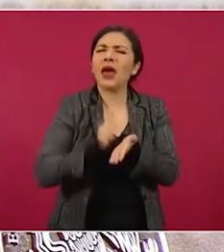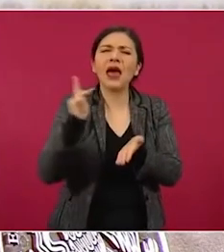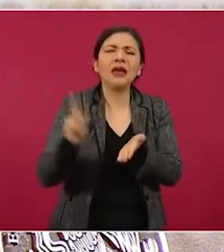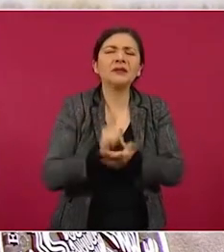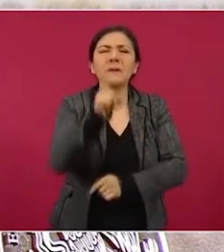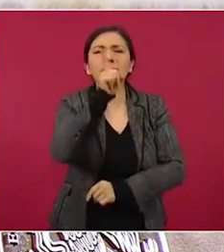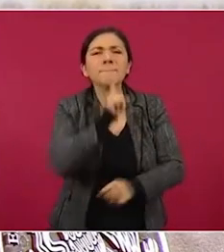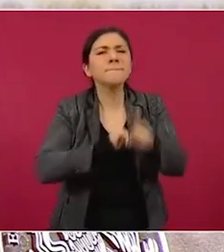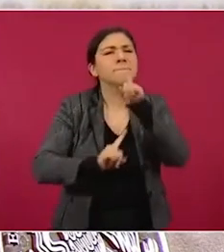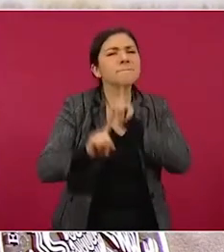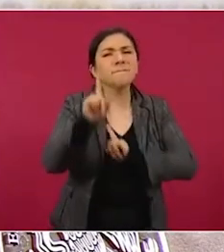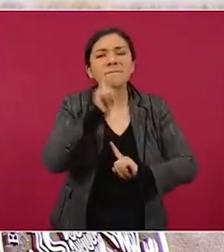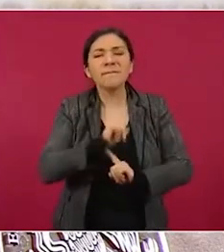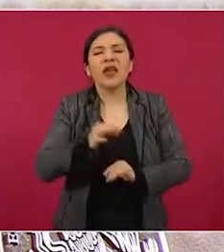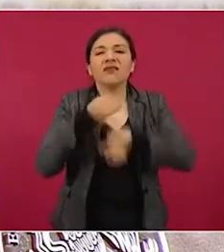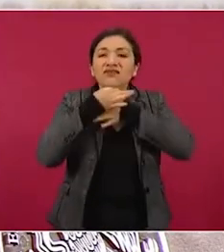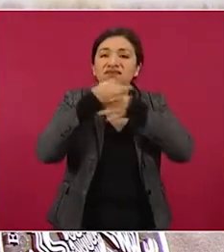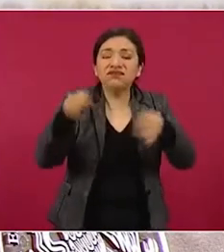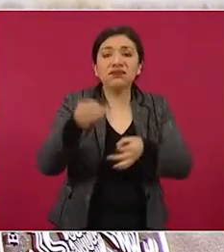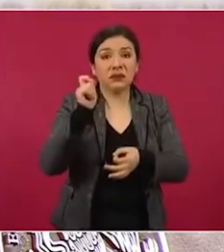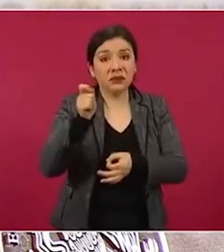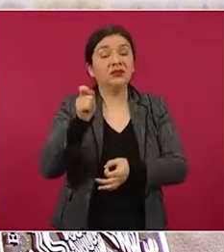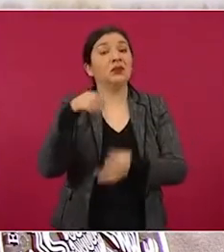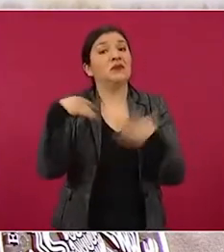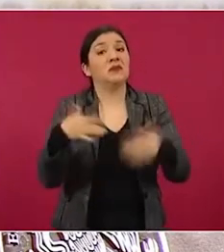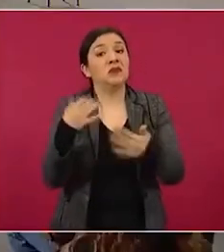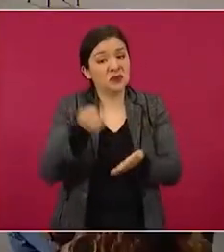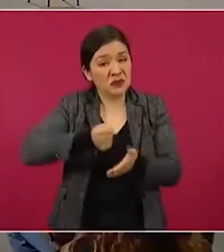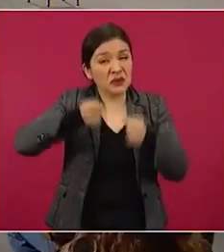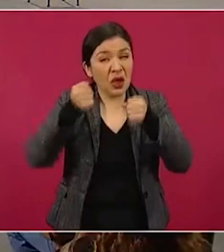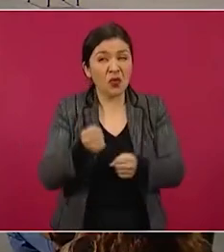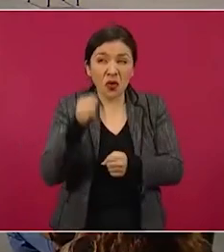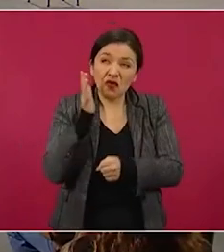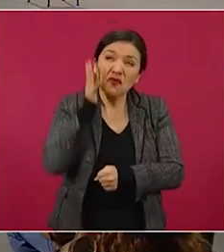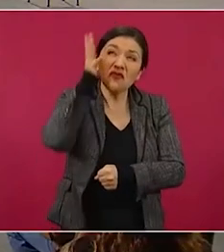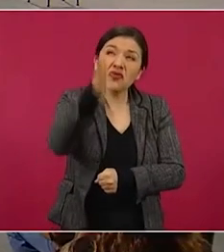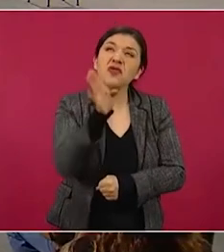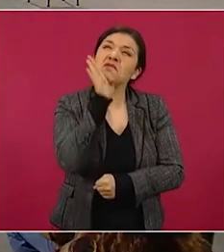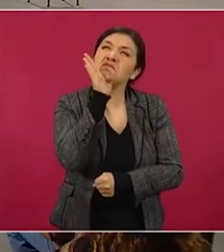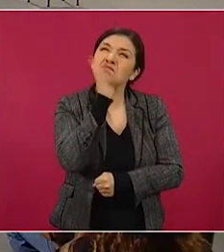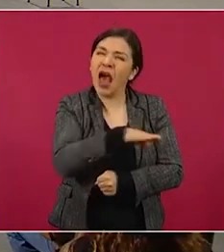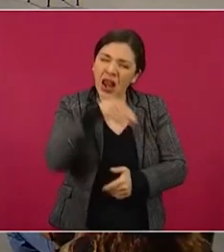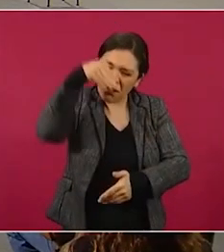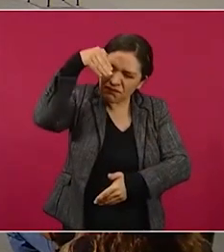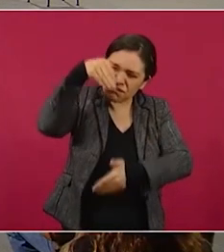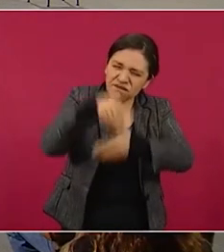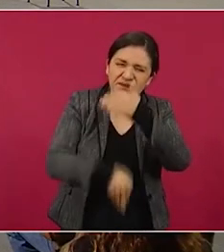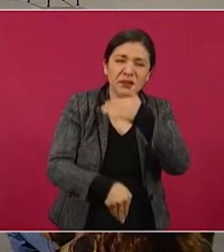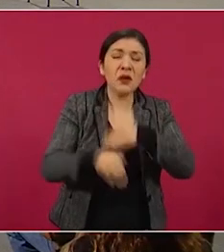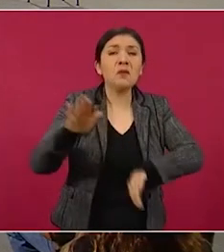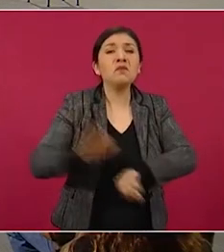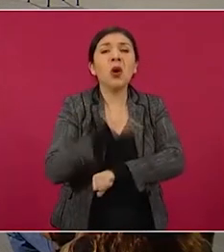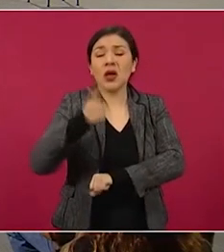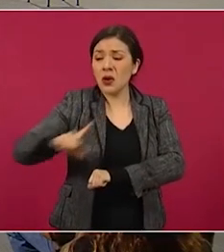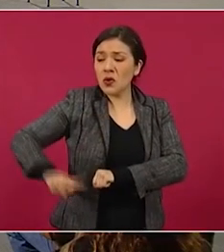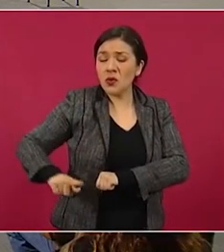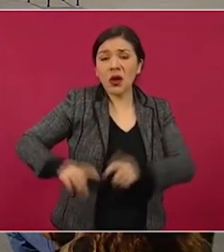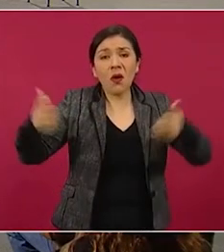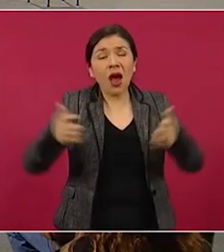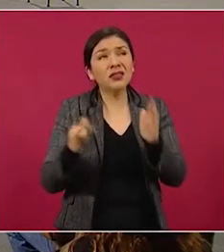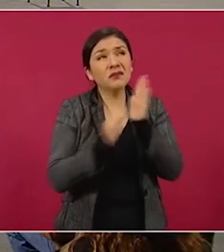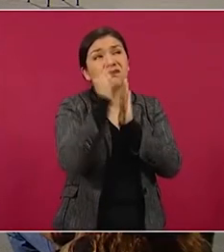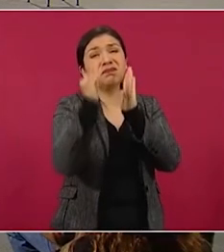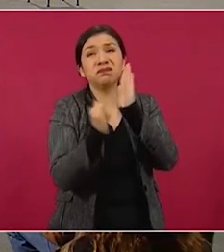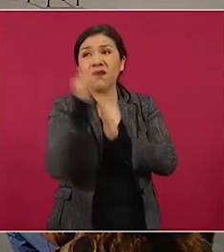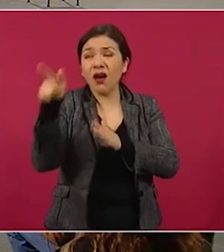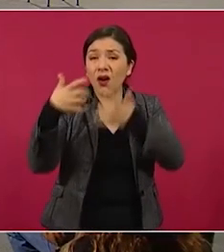mentiras y pronuncian sentencias casi apocalípticas porque el gobierno de México construye una refinería,